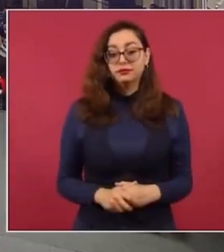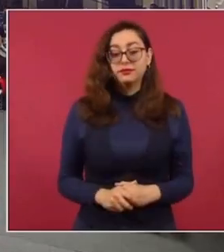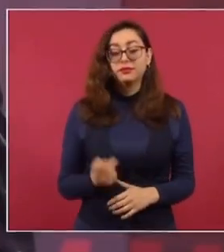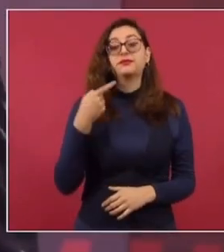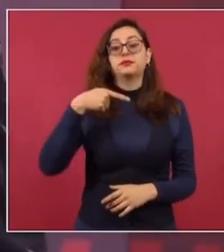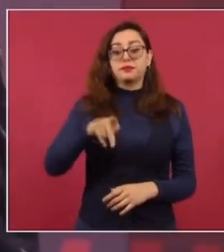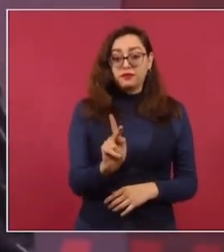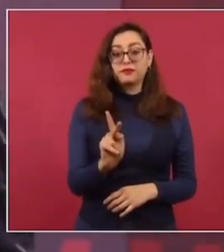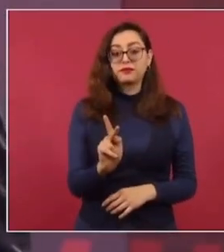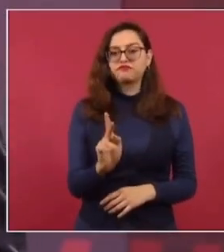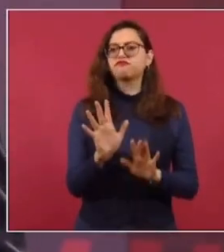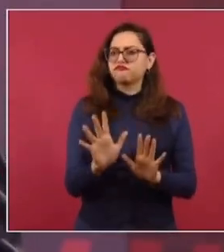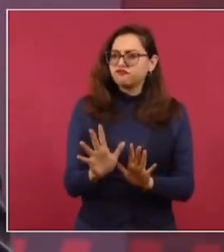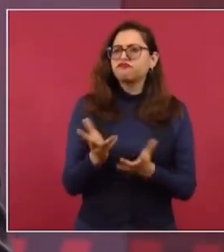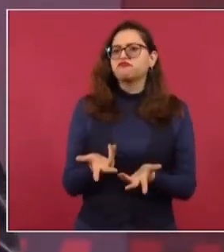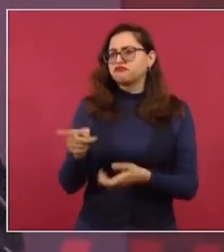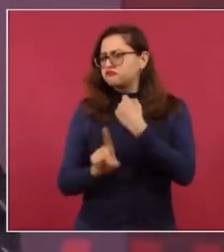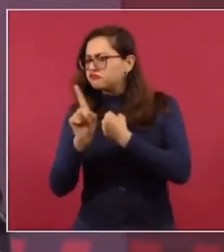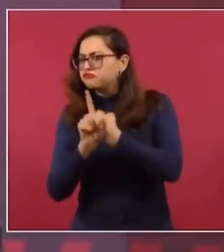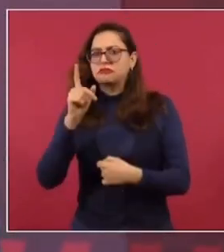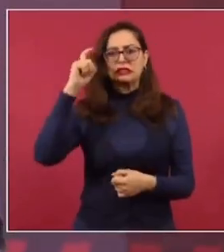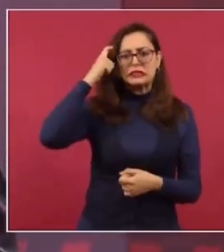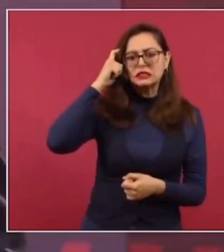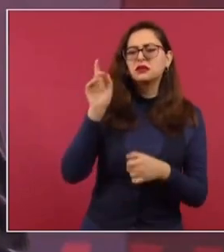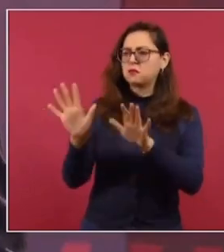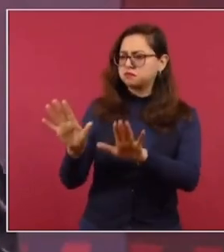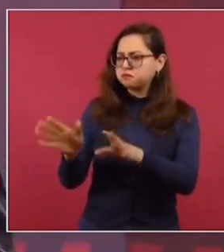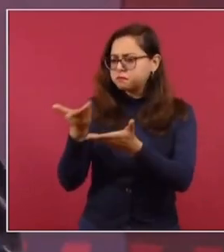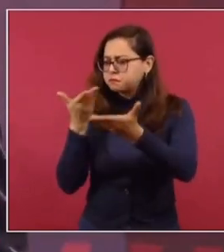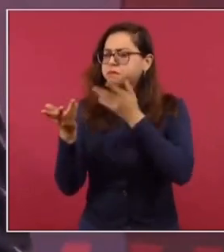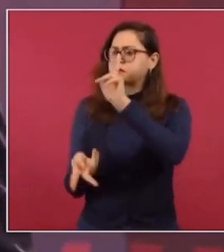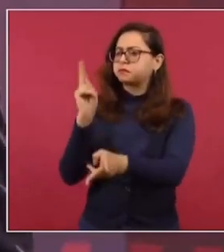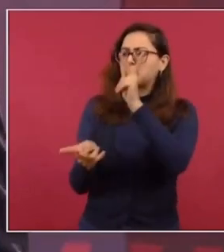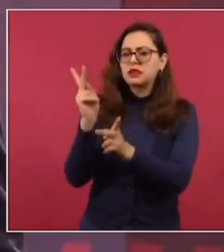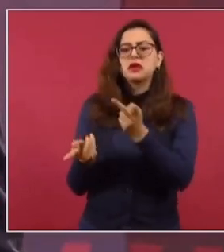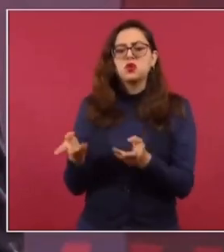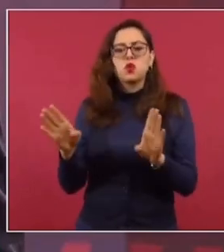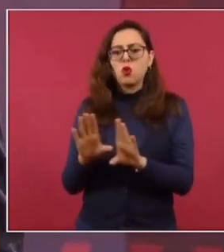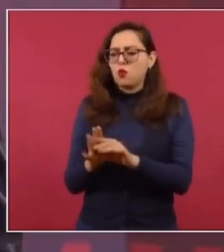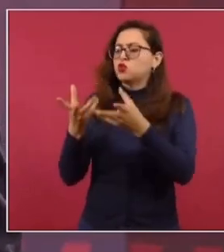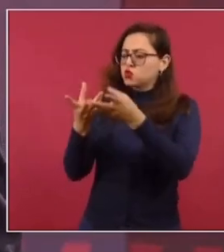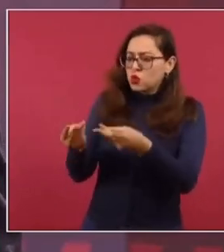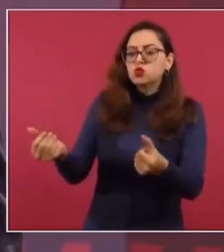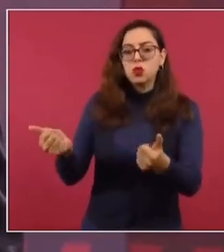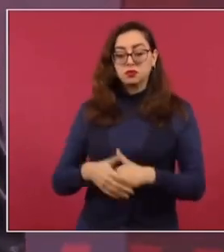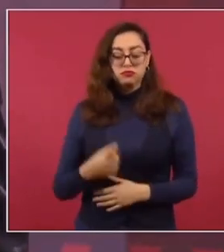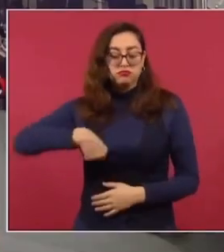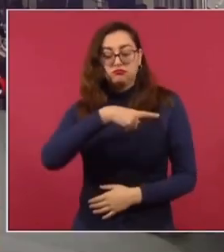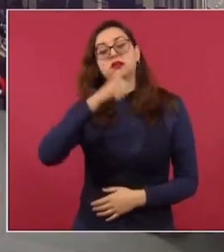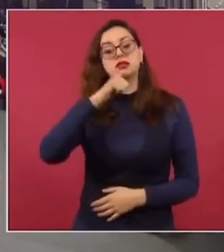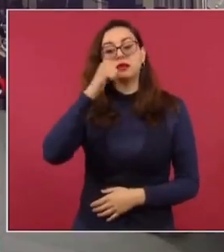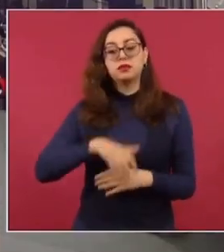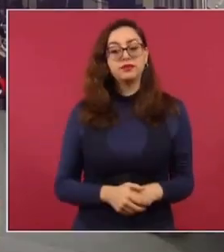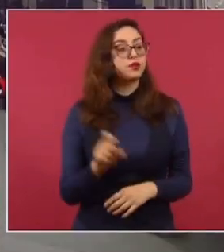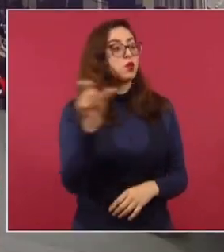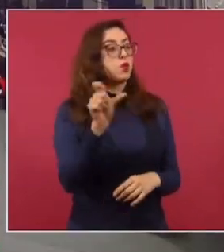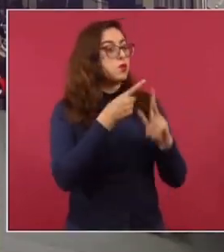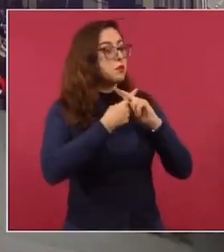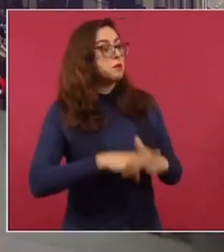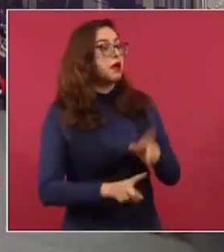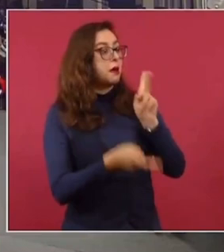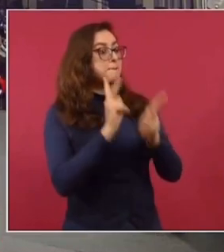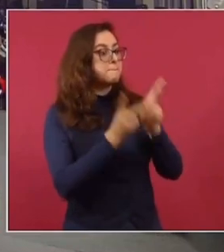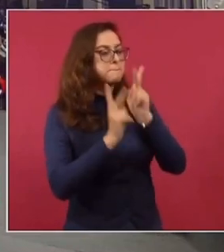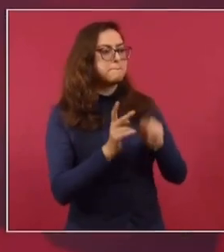vamos a hablar con ellos para buscar una salida, como siempre lo hemos hecho. ¿Cuándo comenzaría este diálogo, presidente?